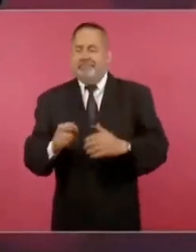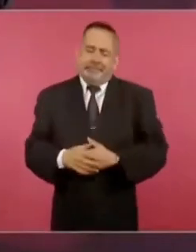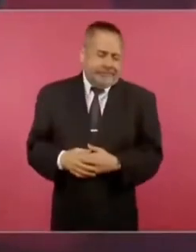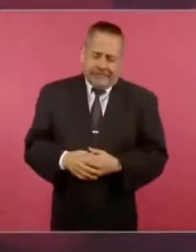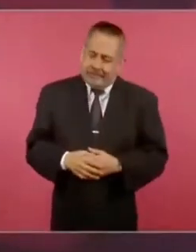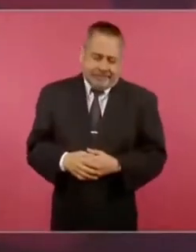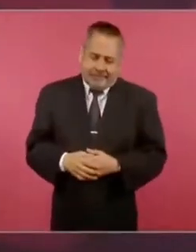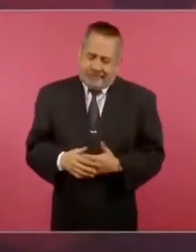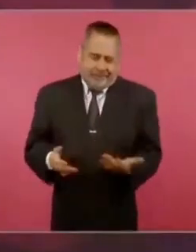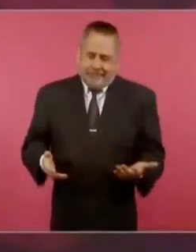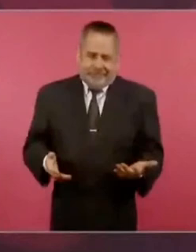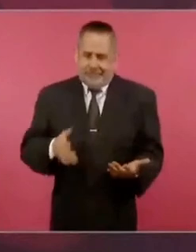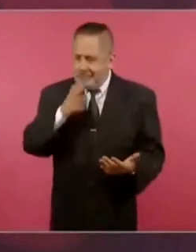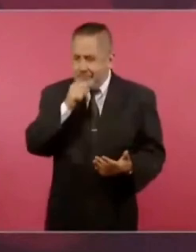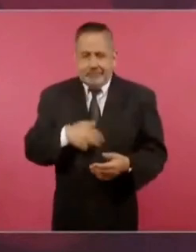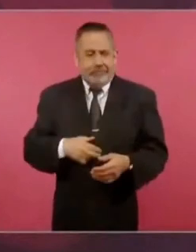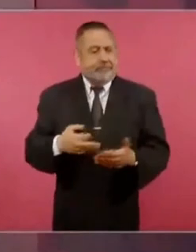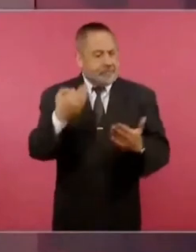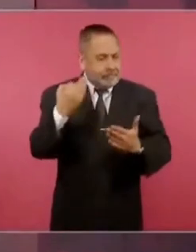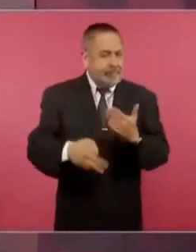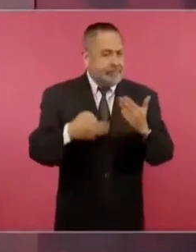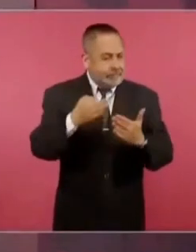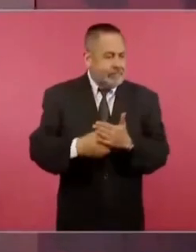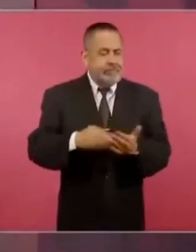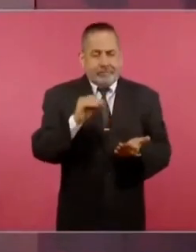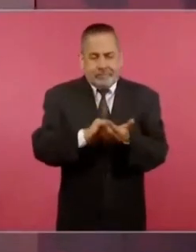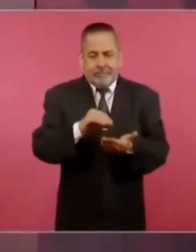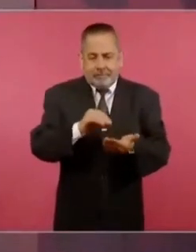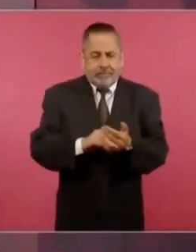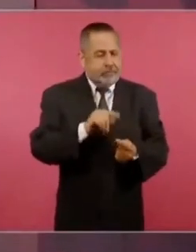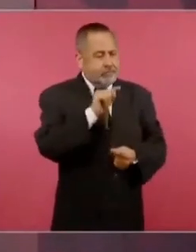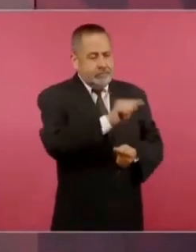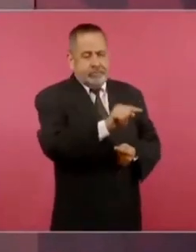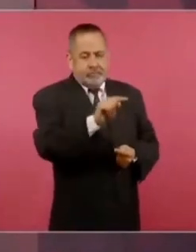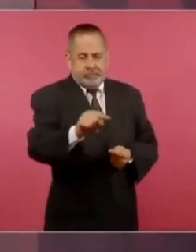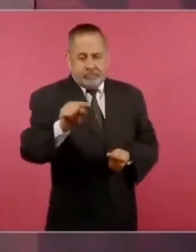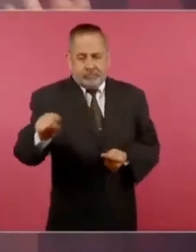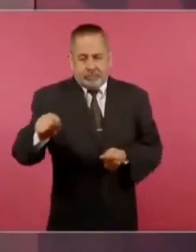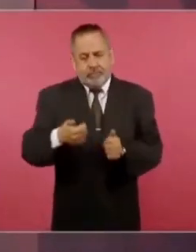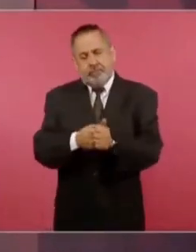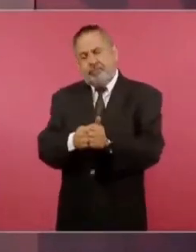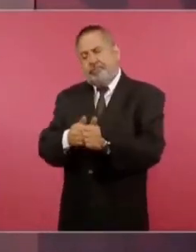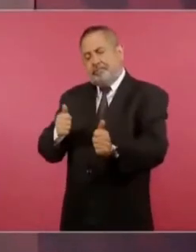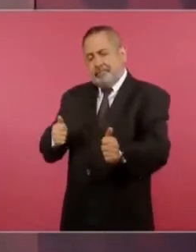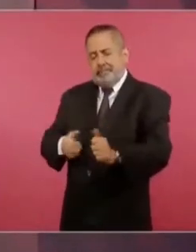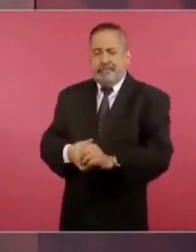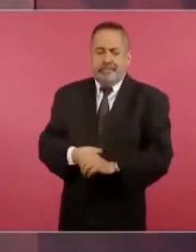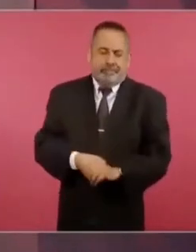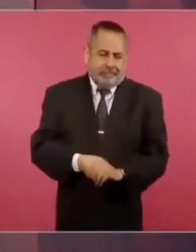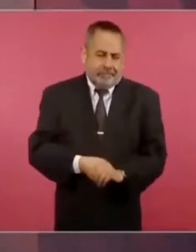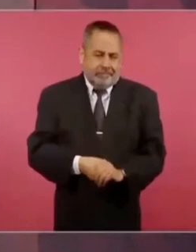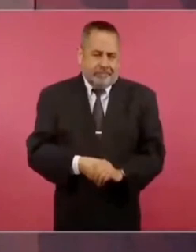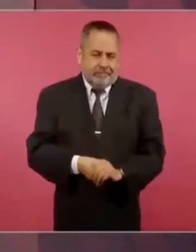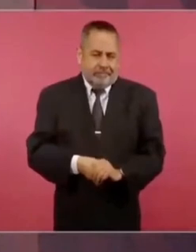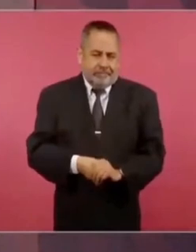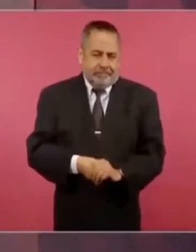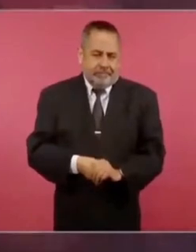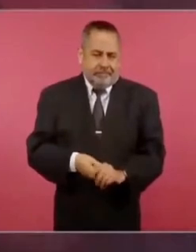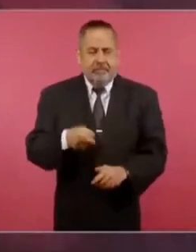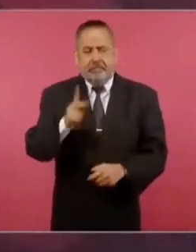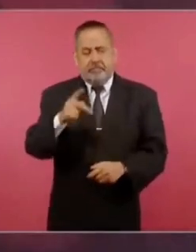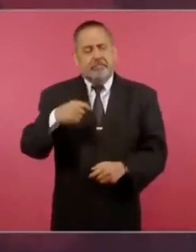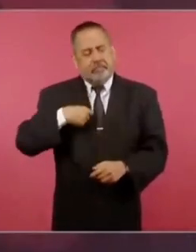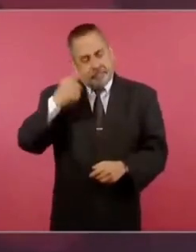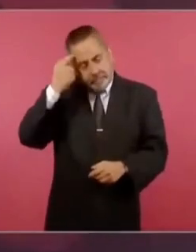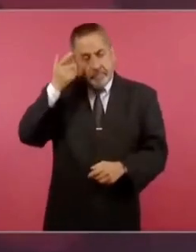todavía un rezago, pero yo